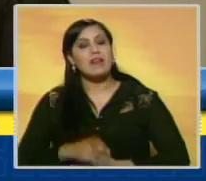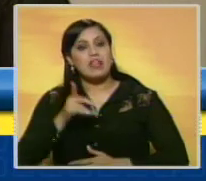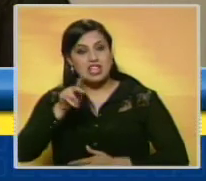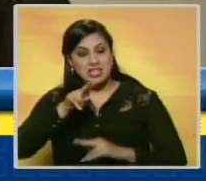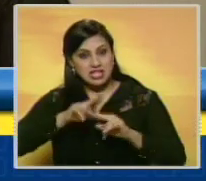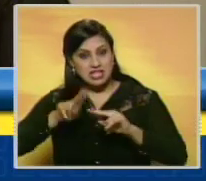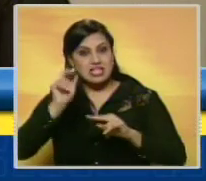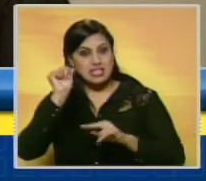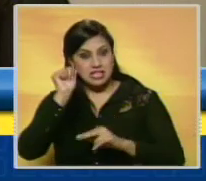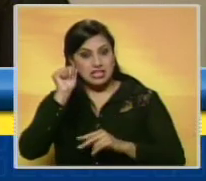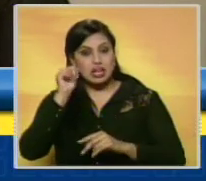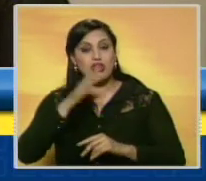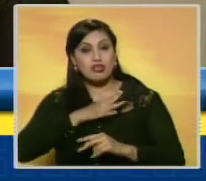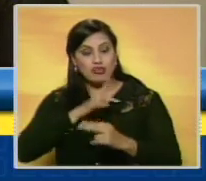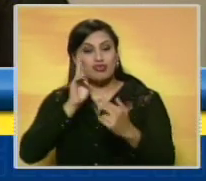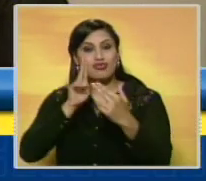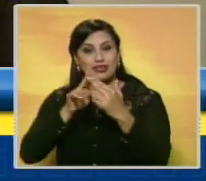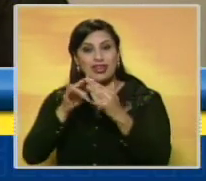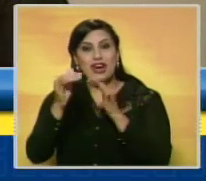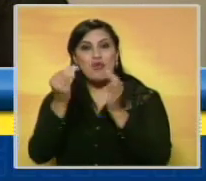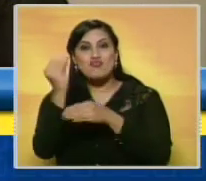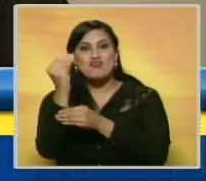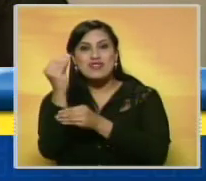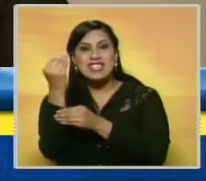colocó su muñequita,